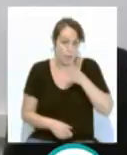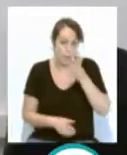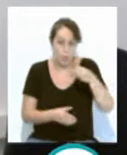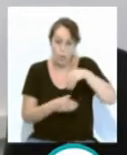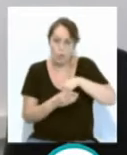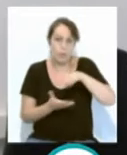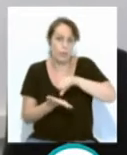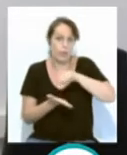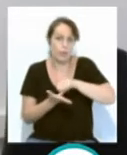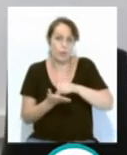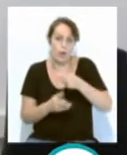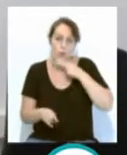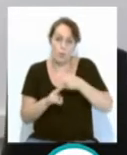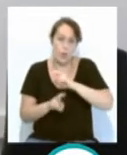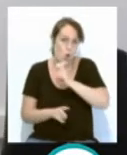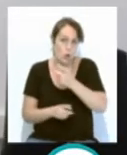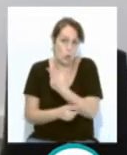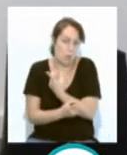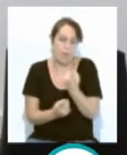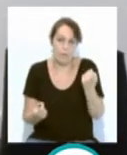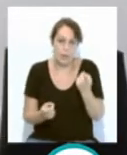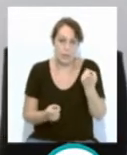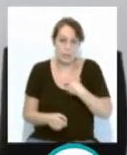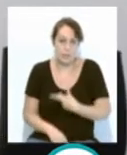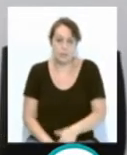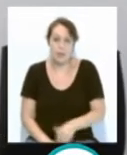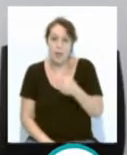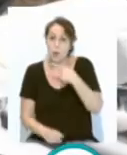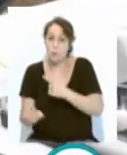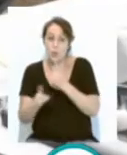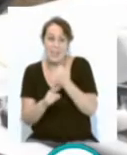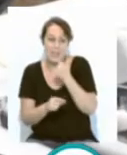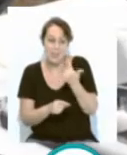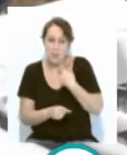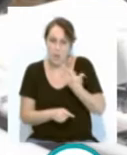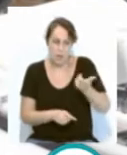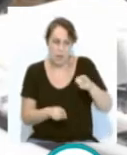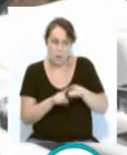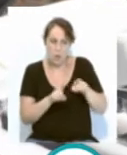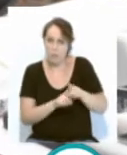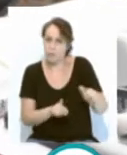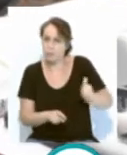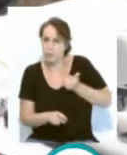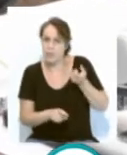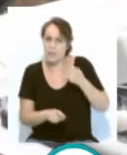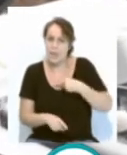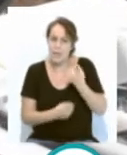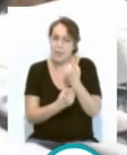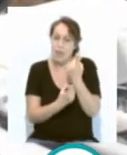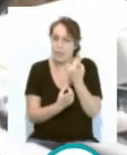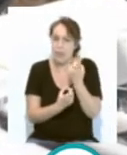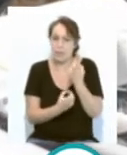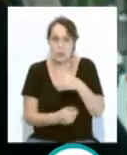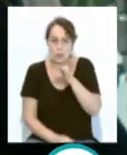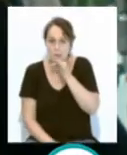han criticado la moción, entre otros argumentos, por ser oportunista y resultar innecesaria ante otras necesidades urgentes para